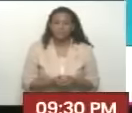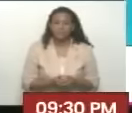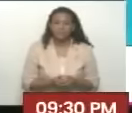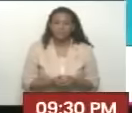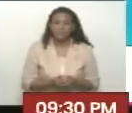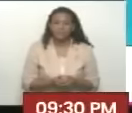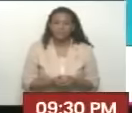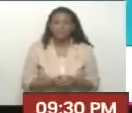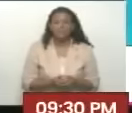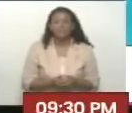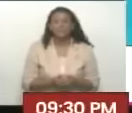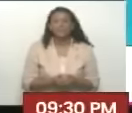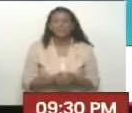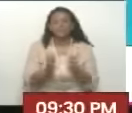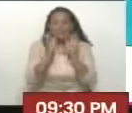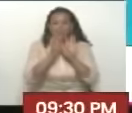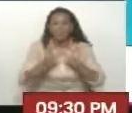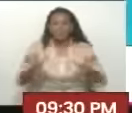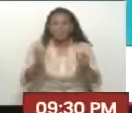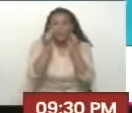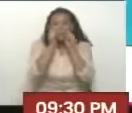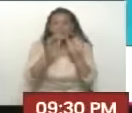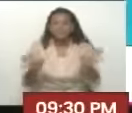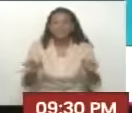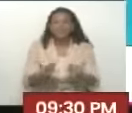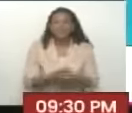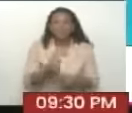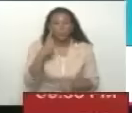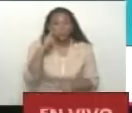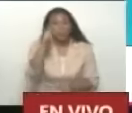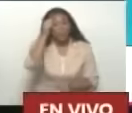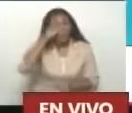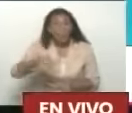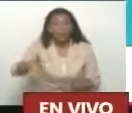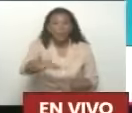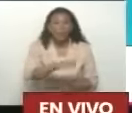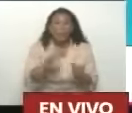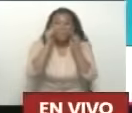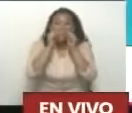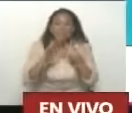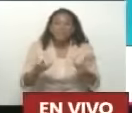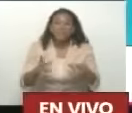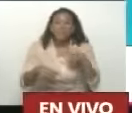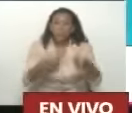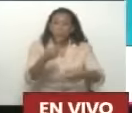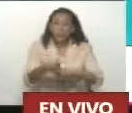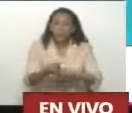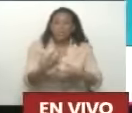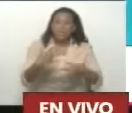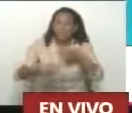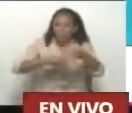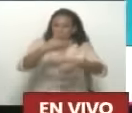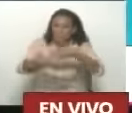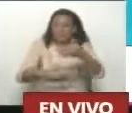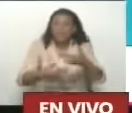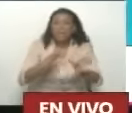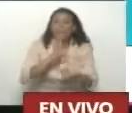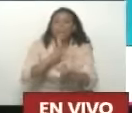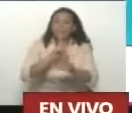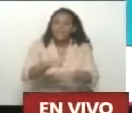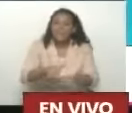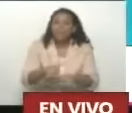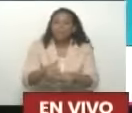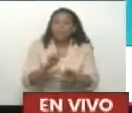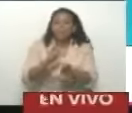Sí, sí. A usted y al pueblo venezolano, ¿cómo va desembolviendo la agenda? Una